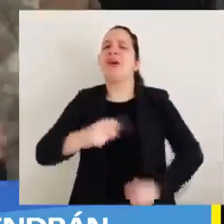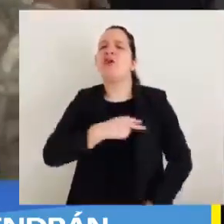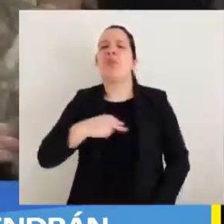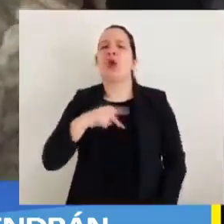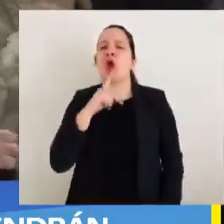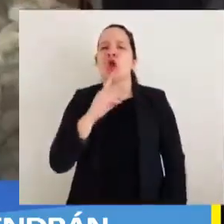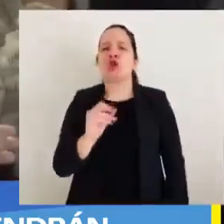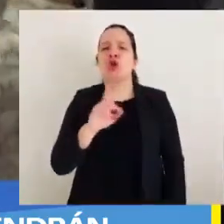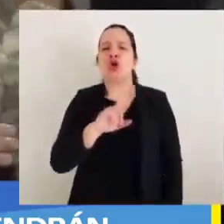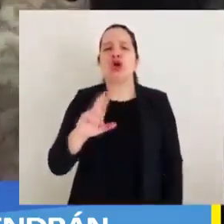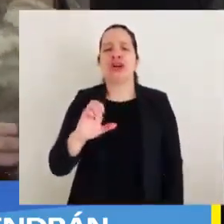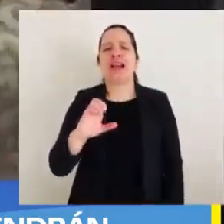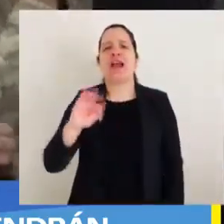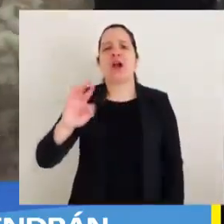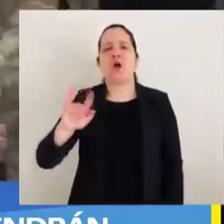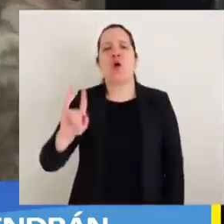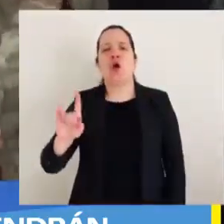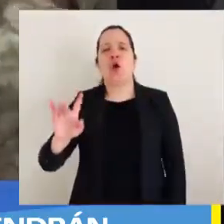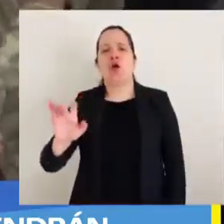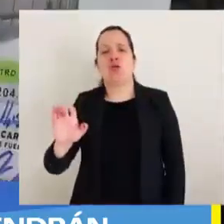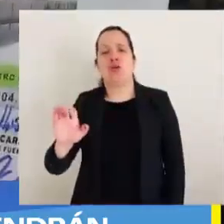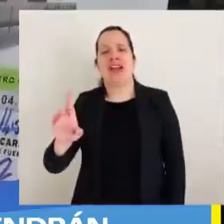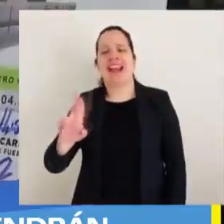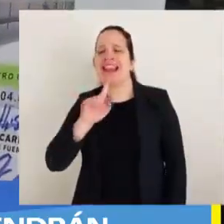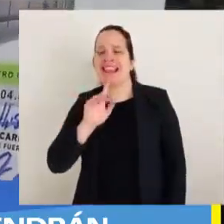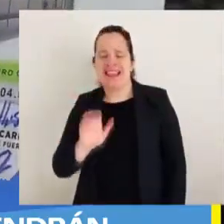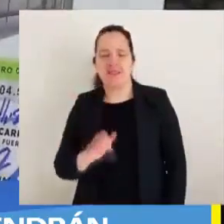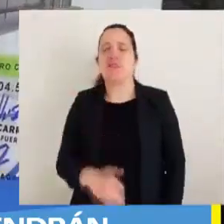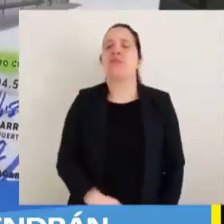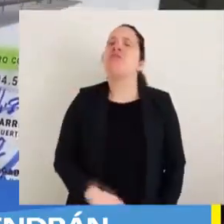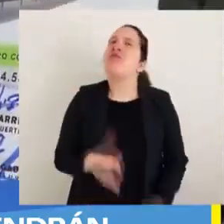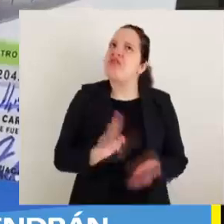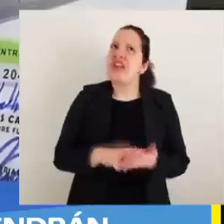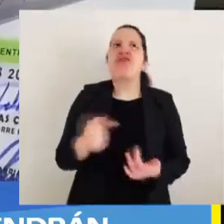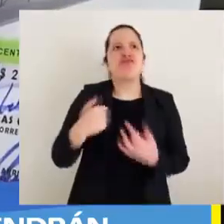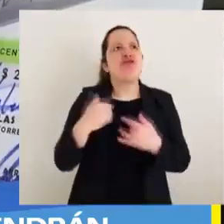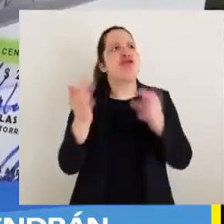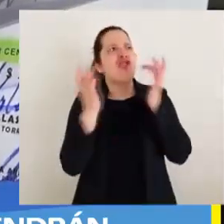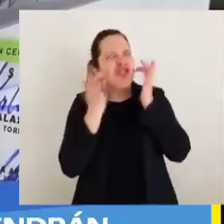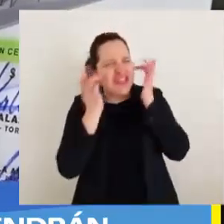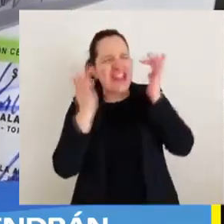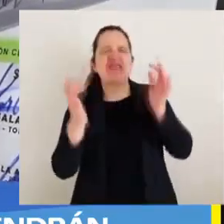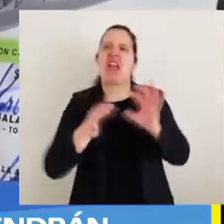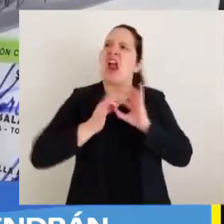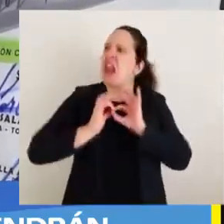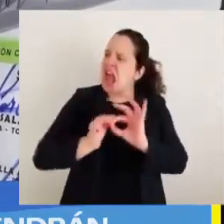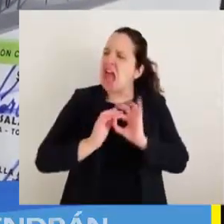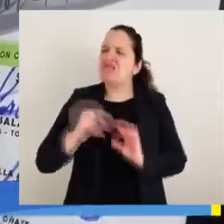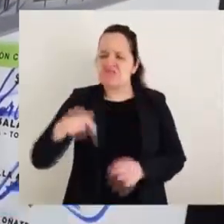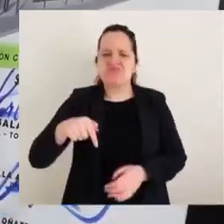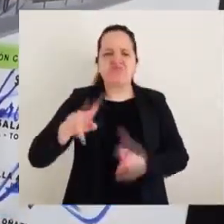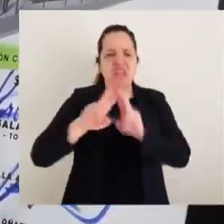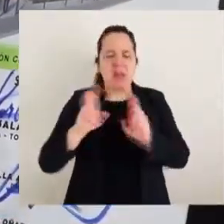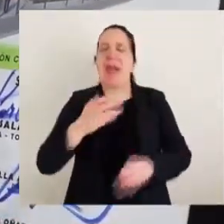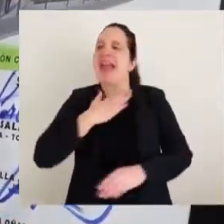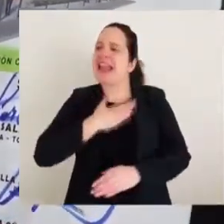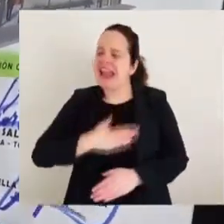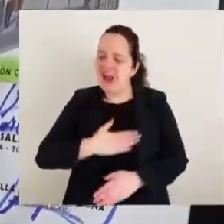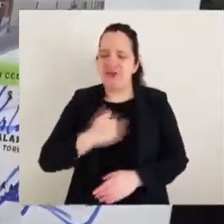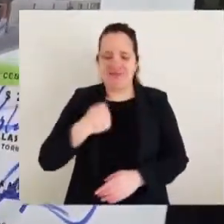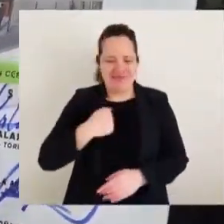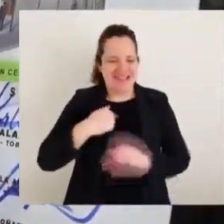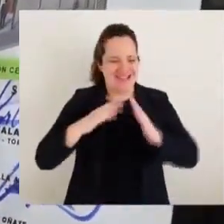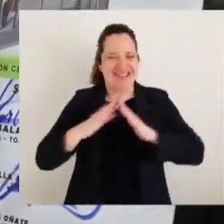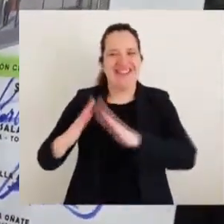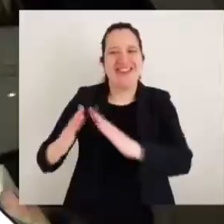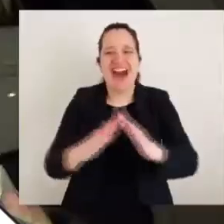Muy contento y agradecido del Quiero Mi Barrio porque fuimos afortunados con el que